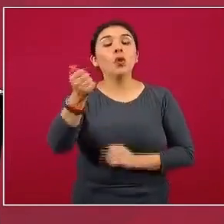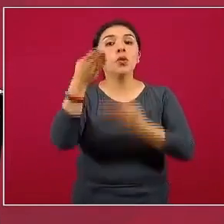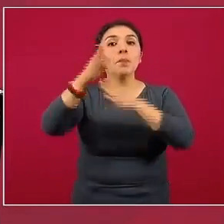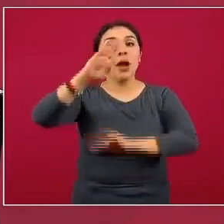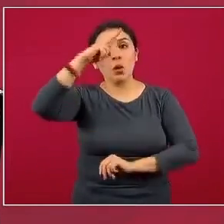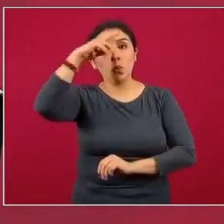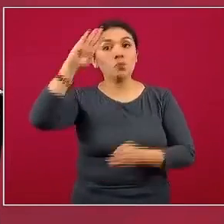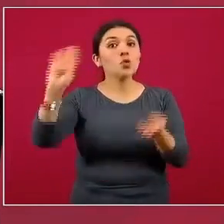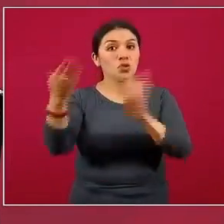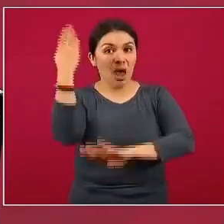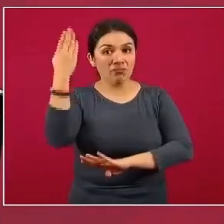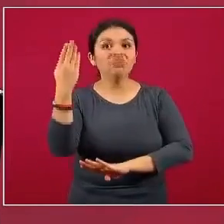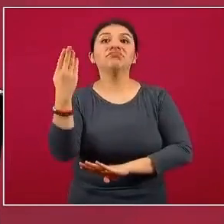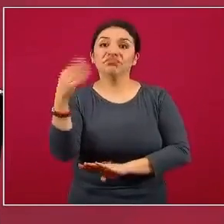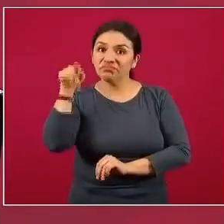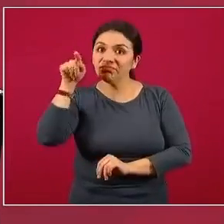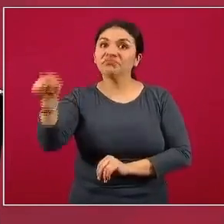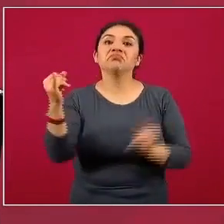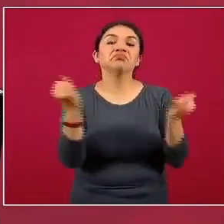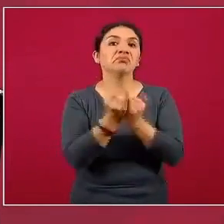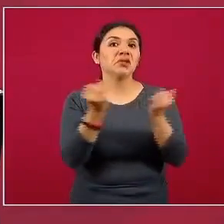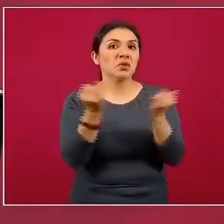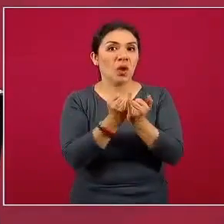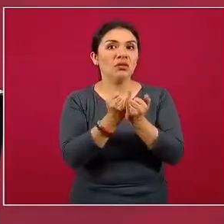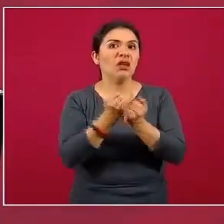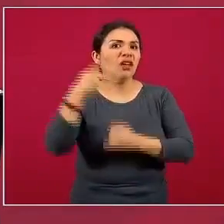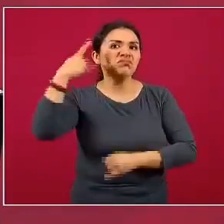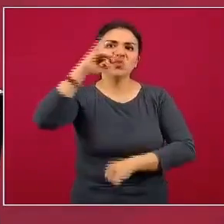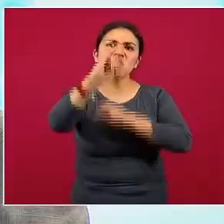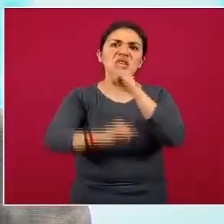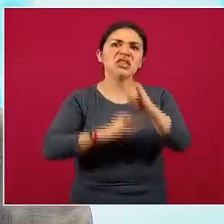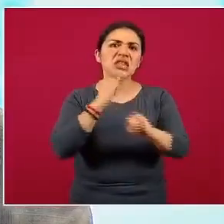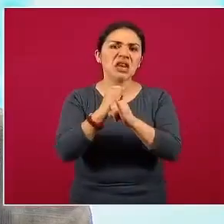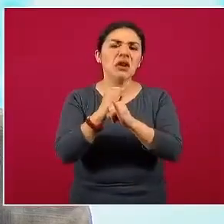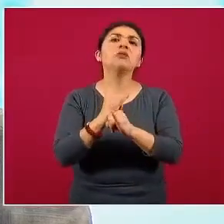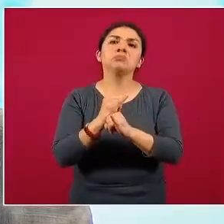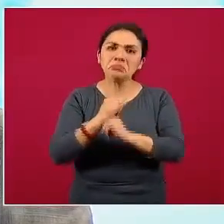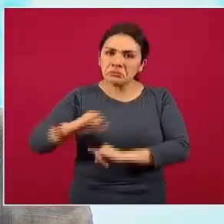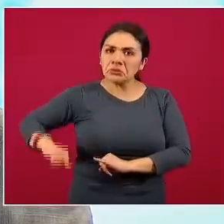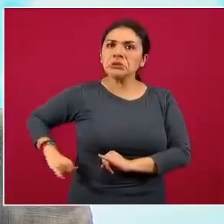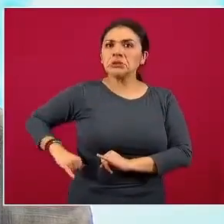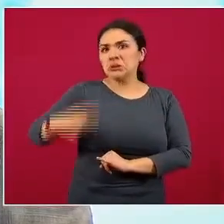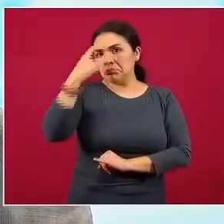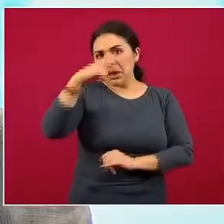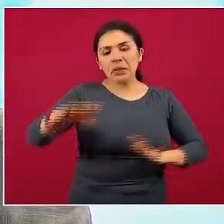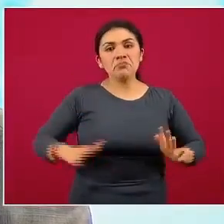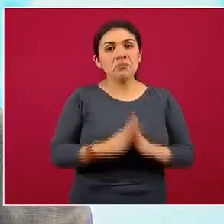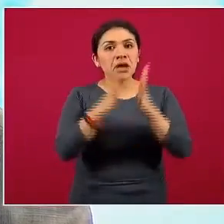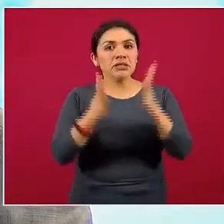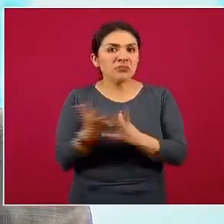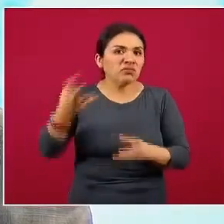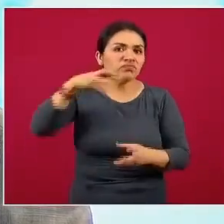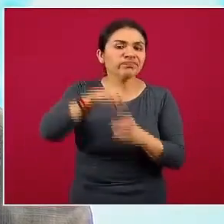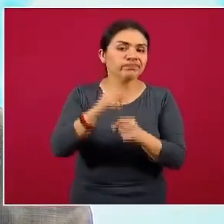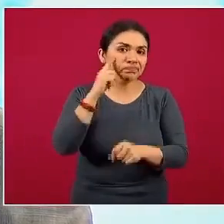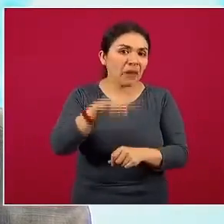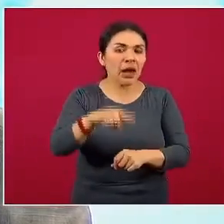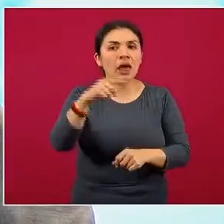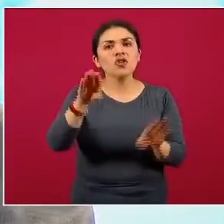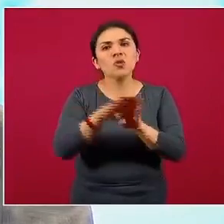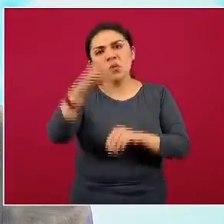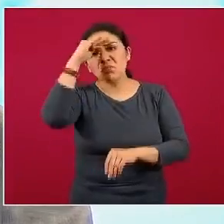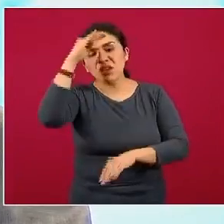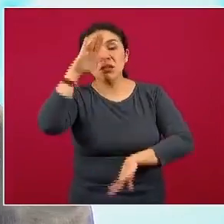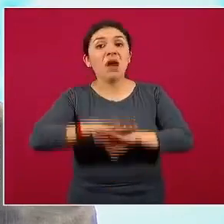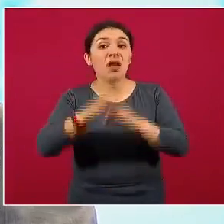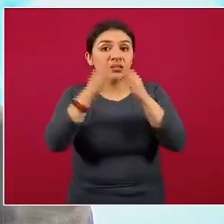Mundial, una organización internacional que participa también en reflexiones